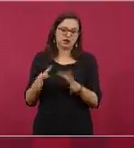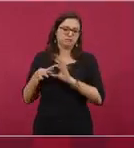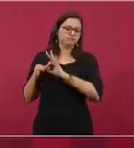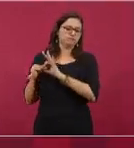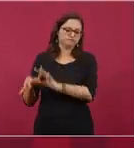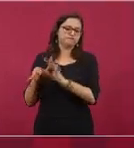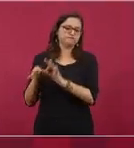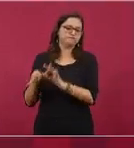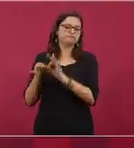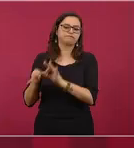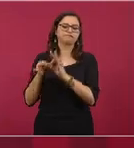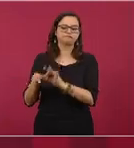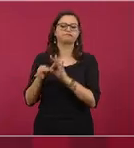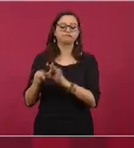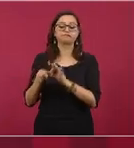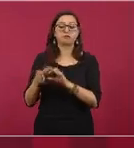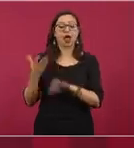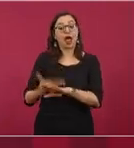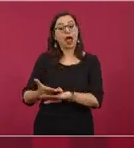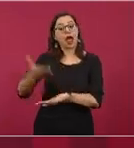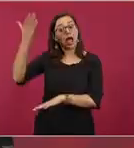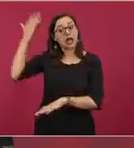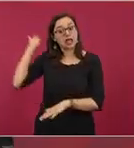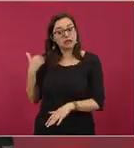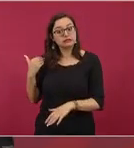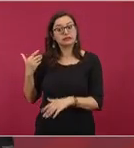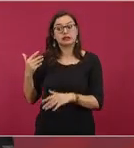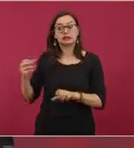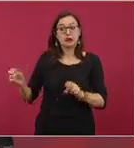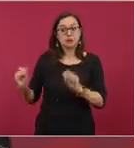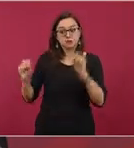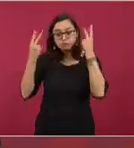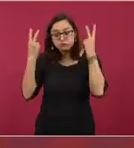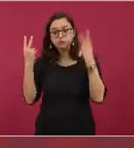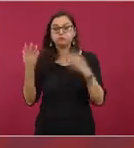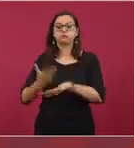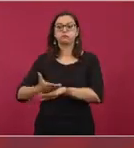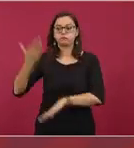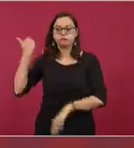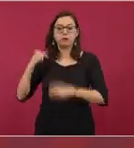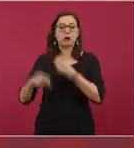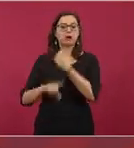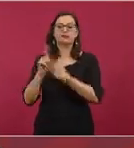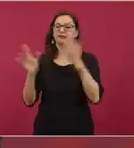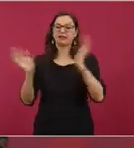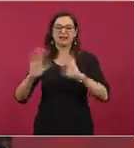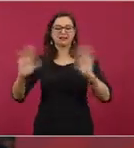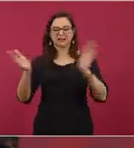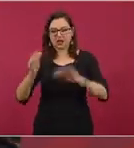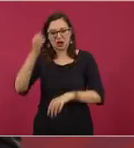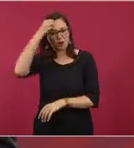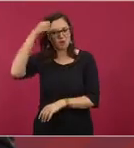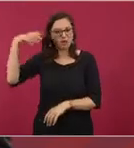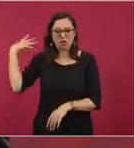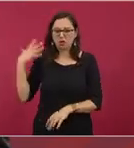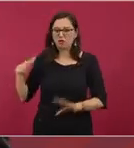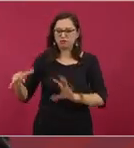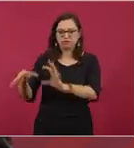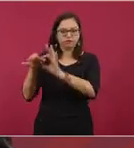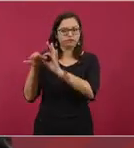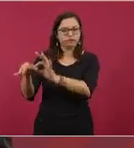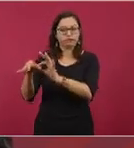unidos y ya se les olvidó todo porque nos ven a nosotros pues